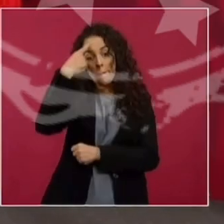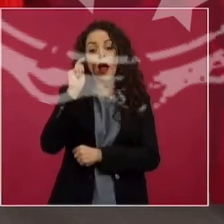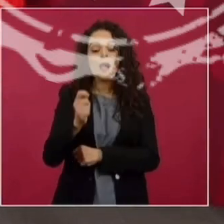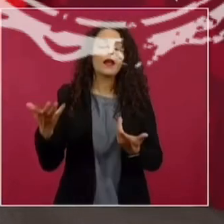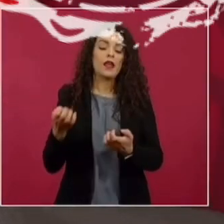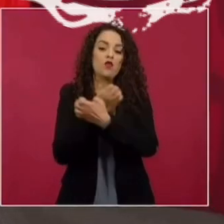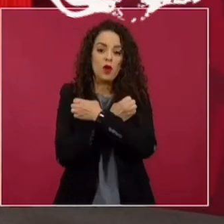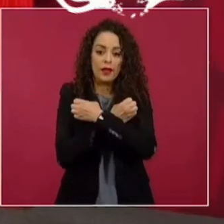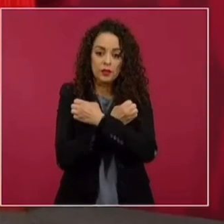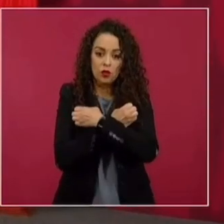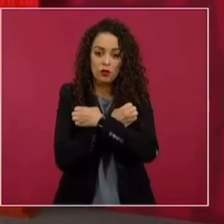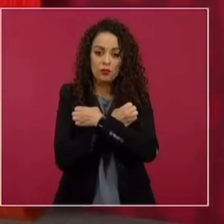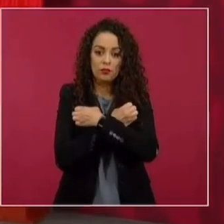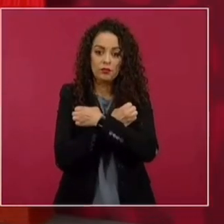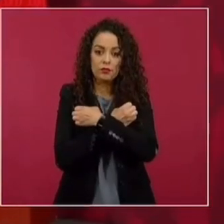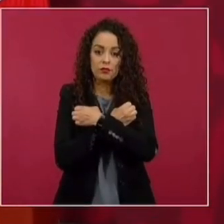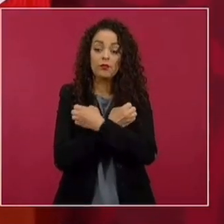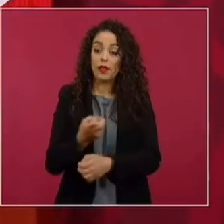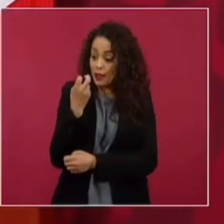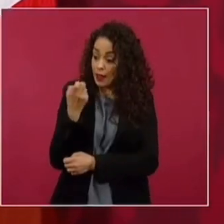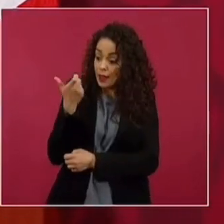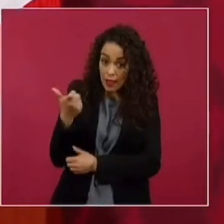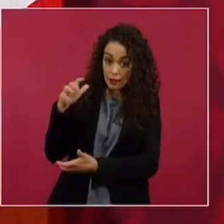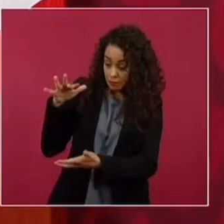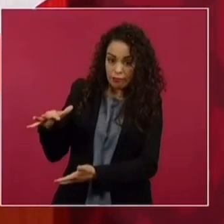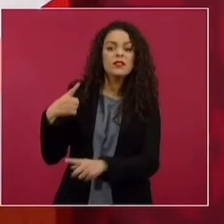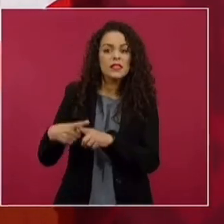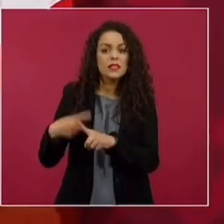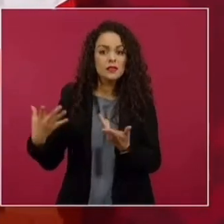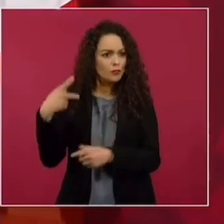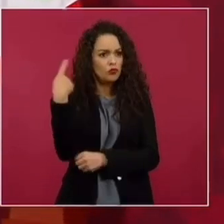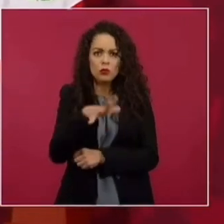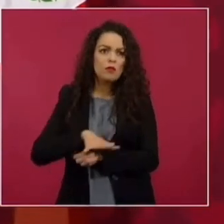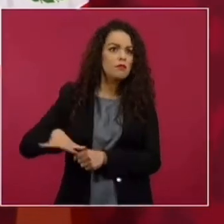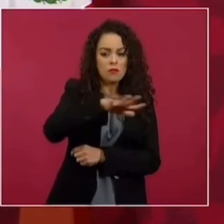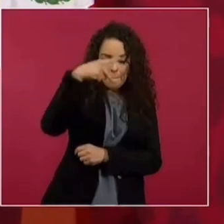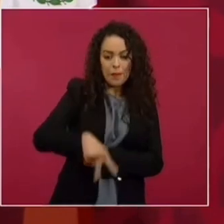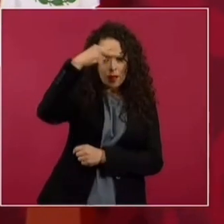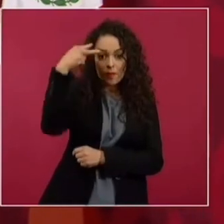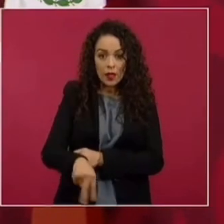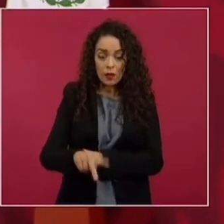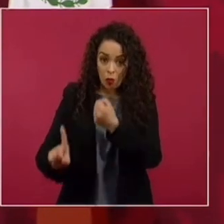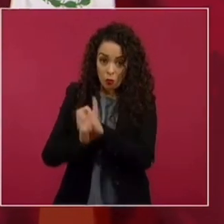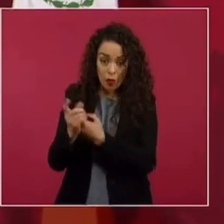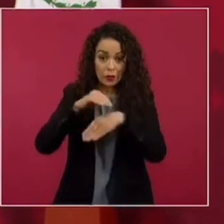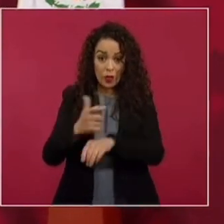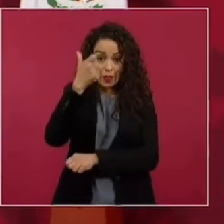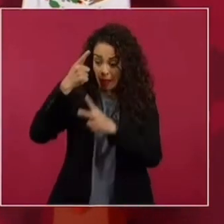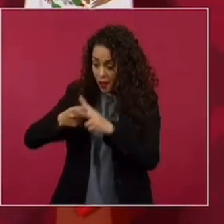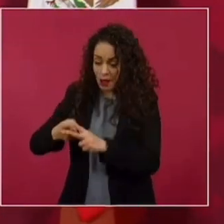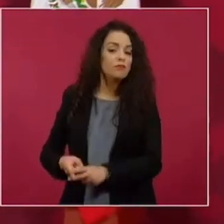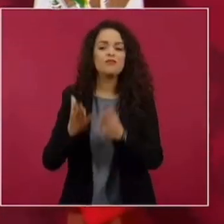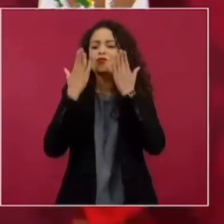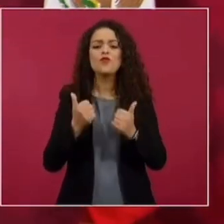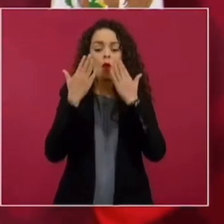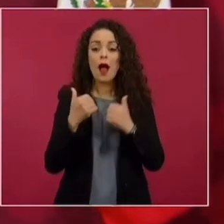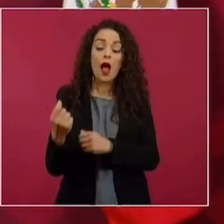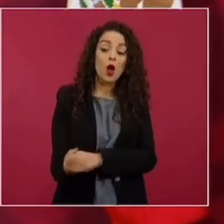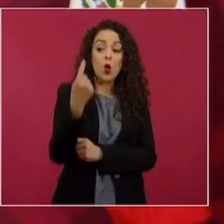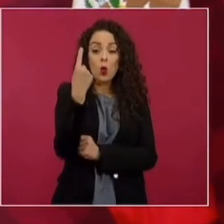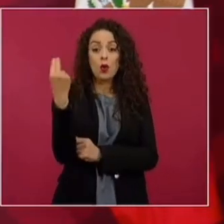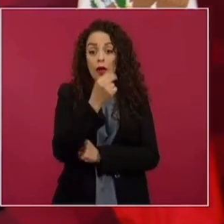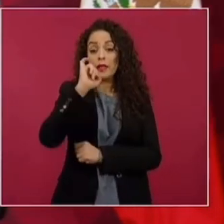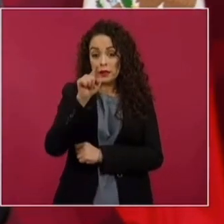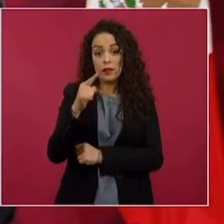El presupuesto ahora es dinero del pueblo, entonces no hay ningún problema presupuestal. Lo único que cuidamos